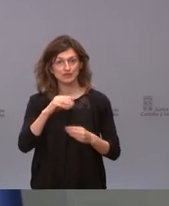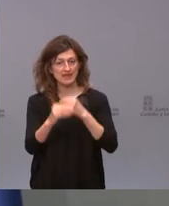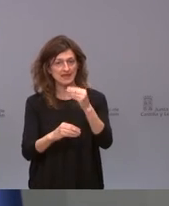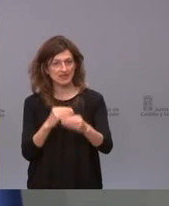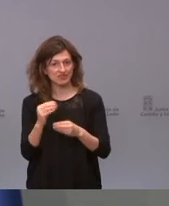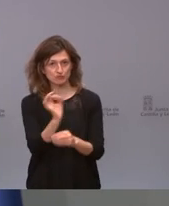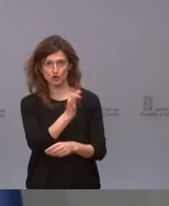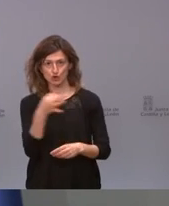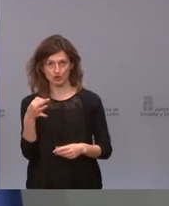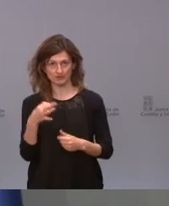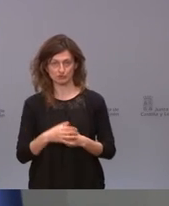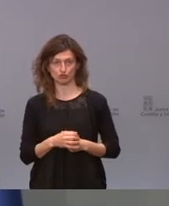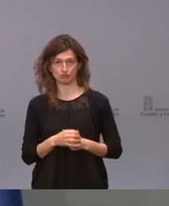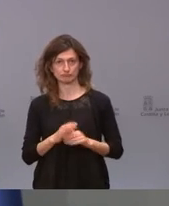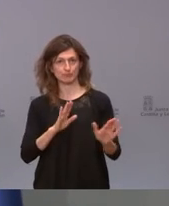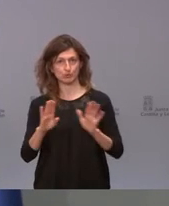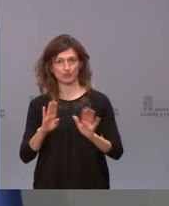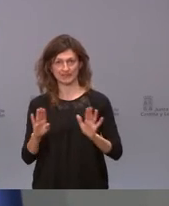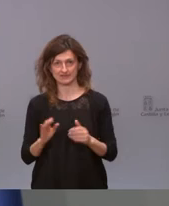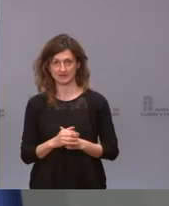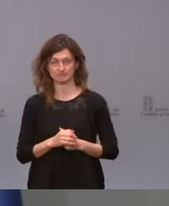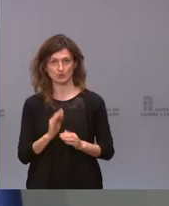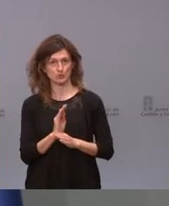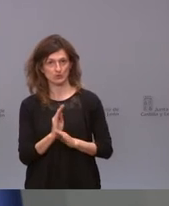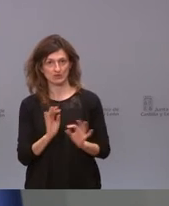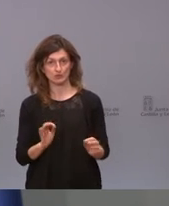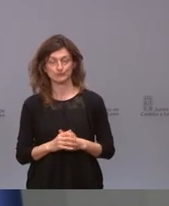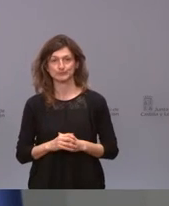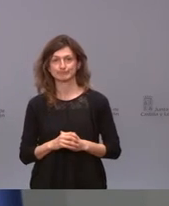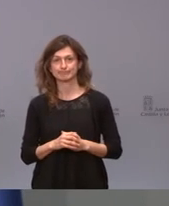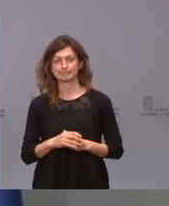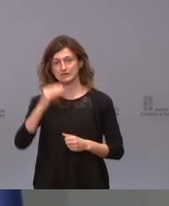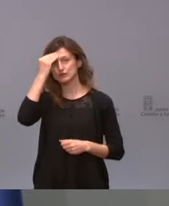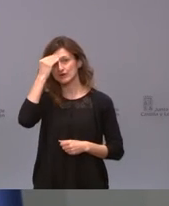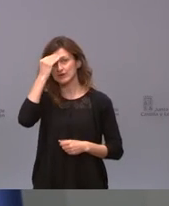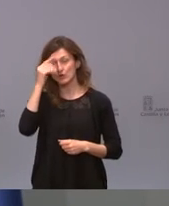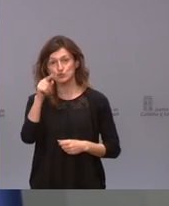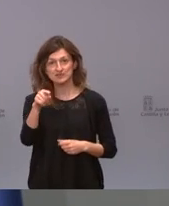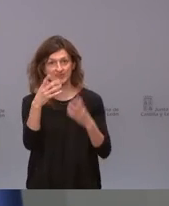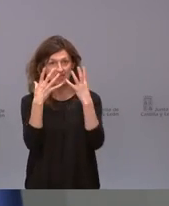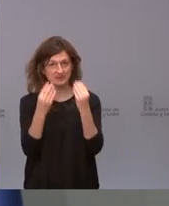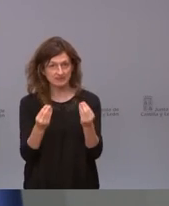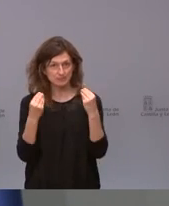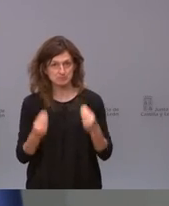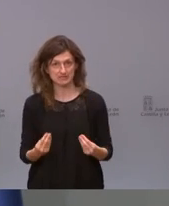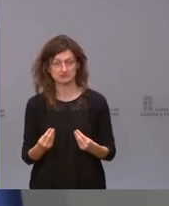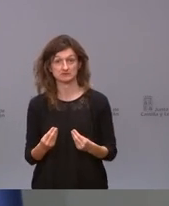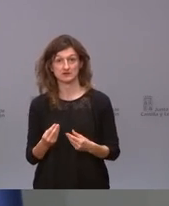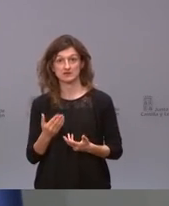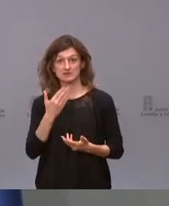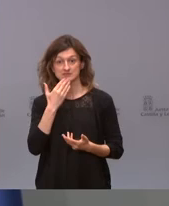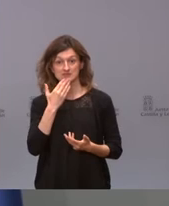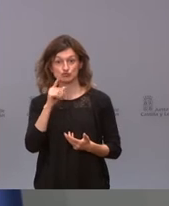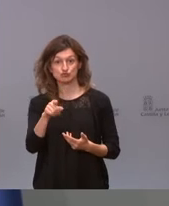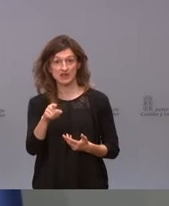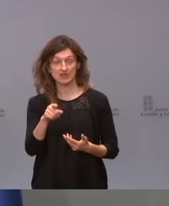correcto y lo que era prudente y yo creo que usted lo entiende bien y que si usted estuviera